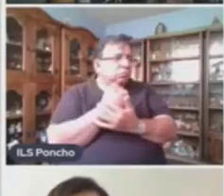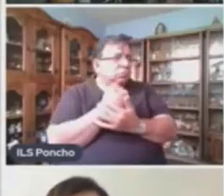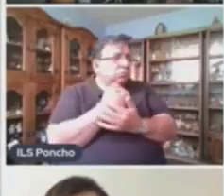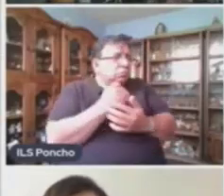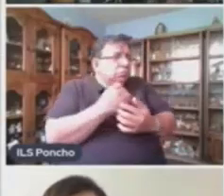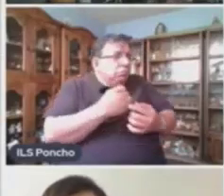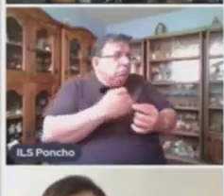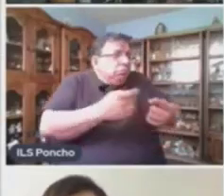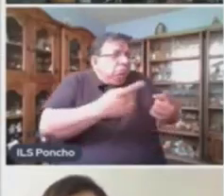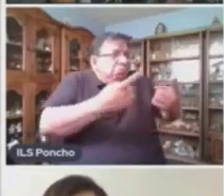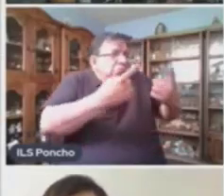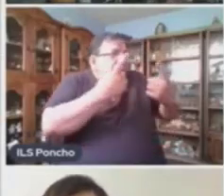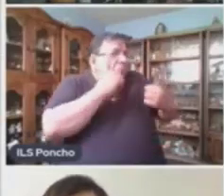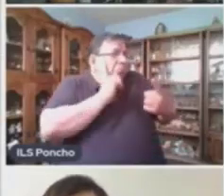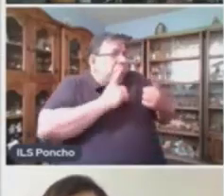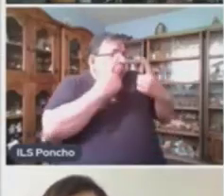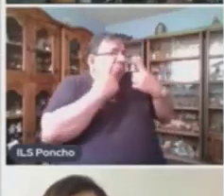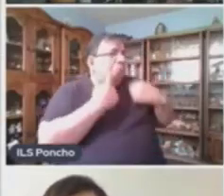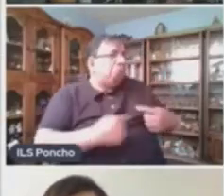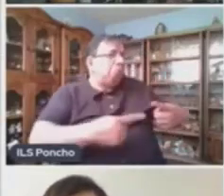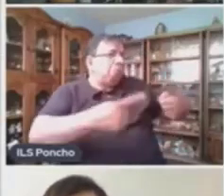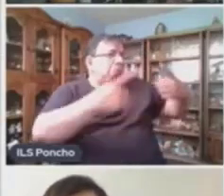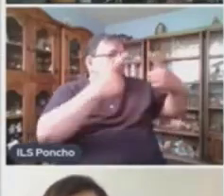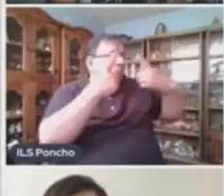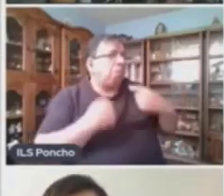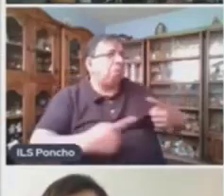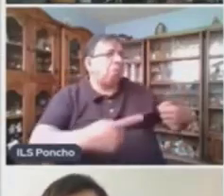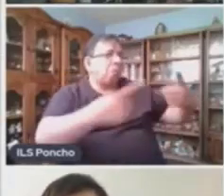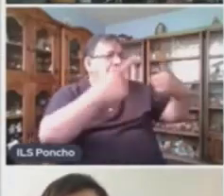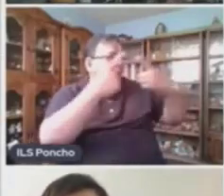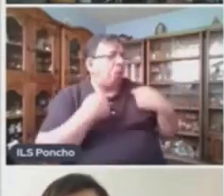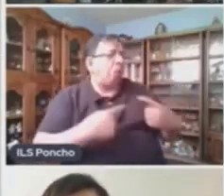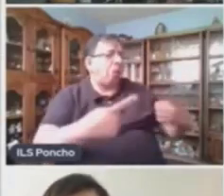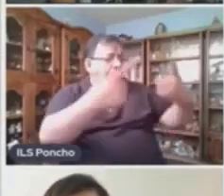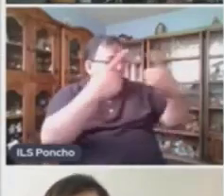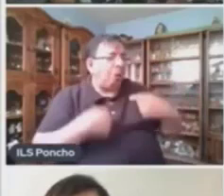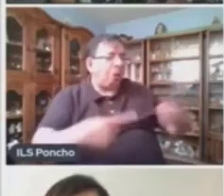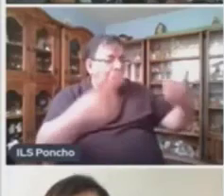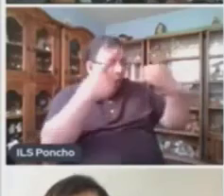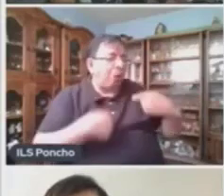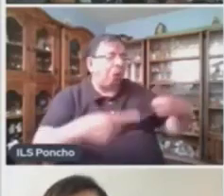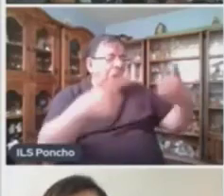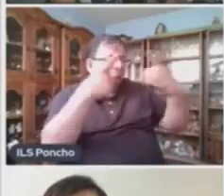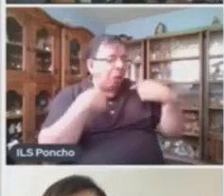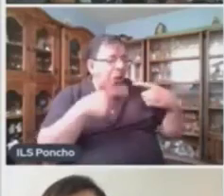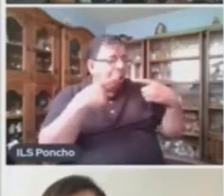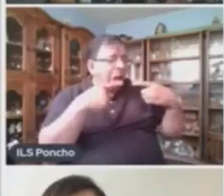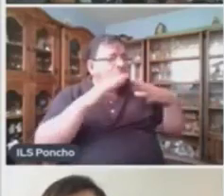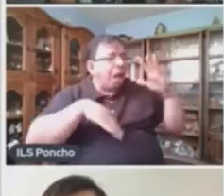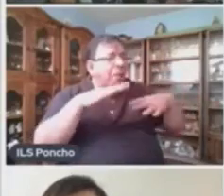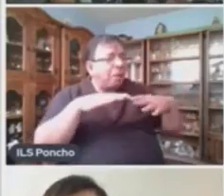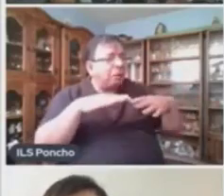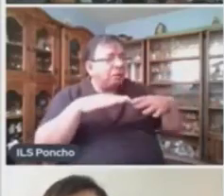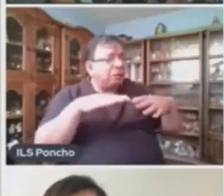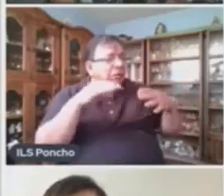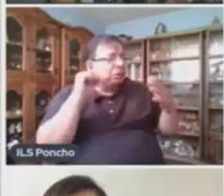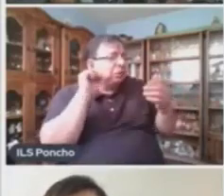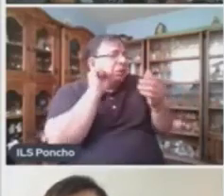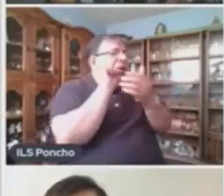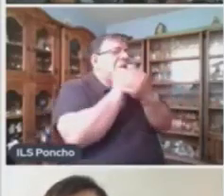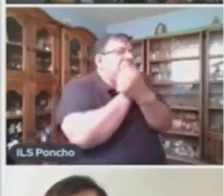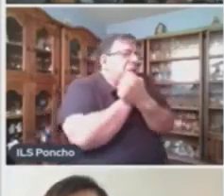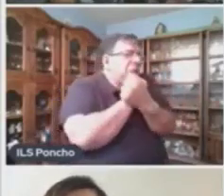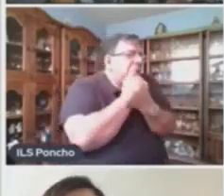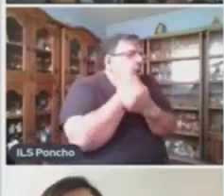Y cada vez Lloraba Más Intensamente Por rato Se calmaba Abrazando A su